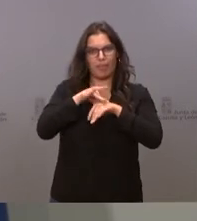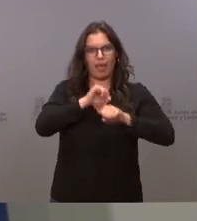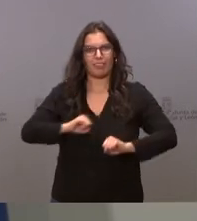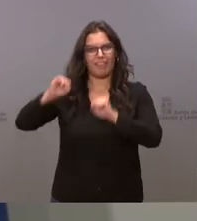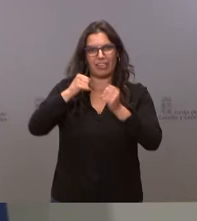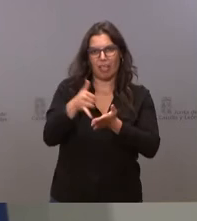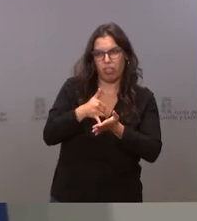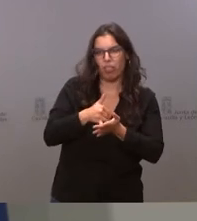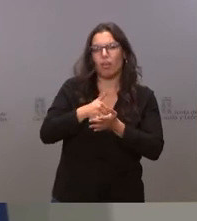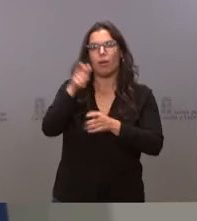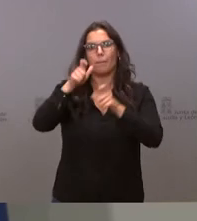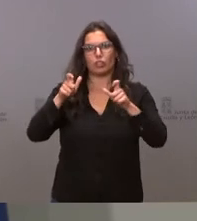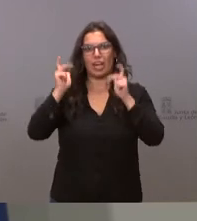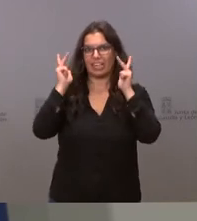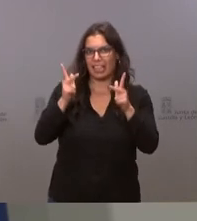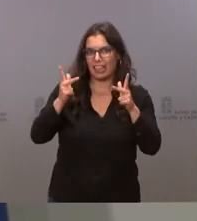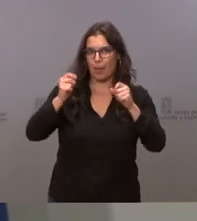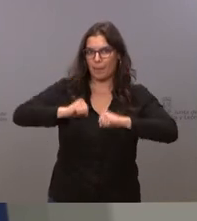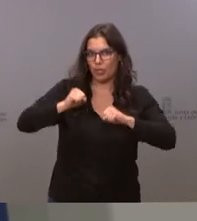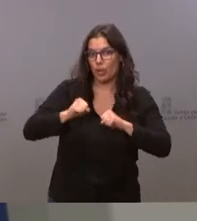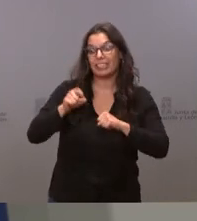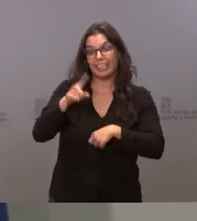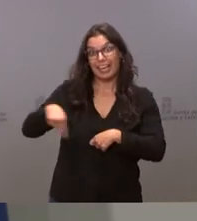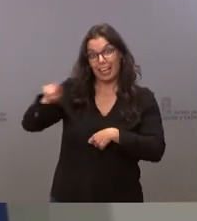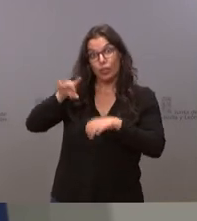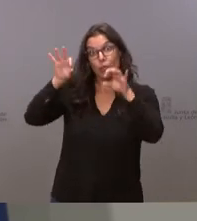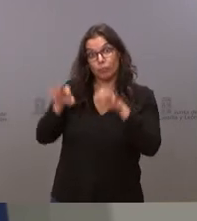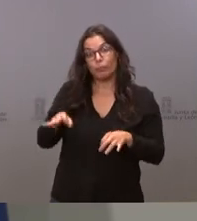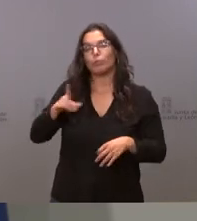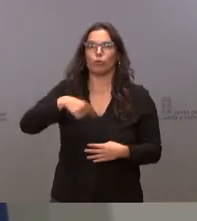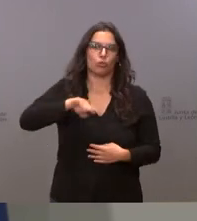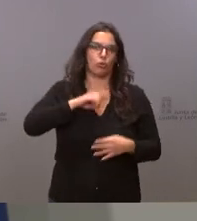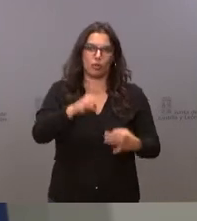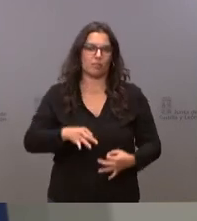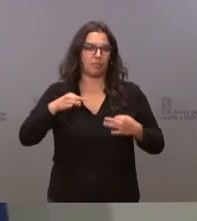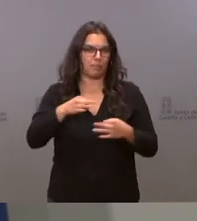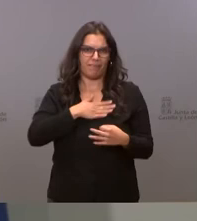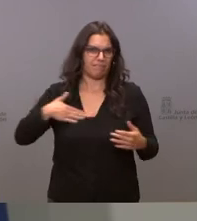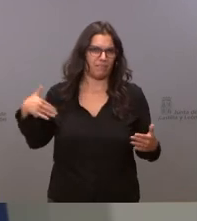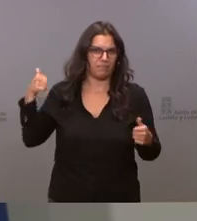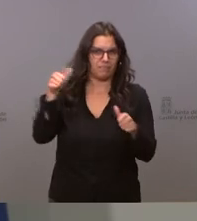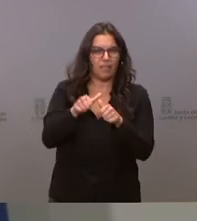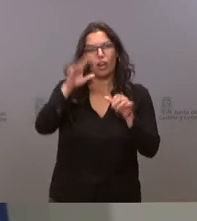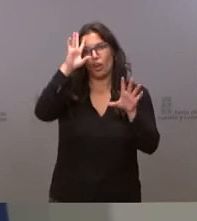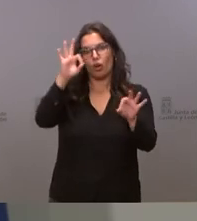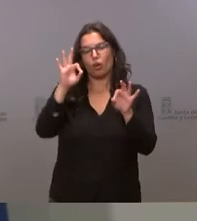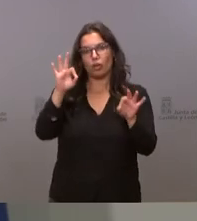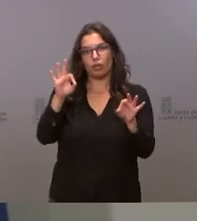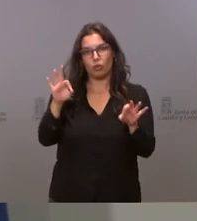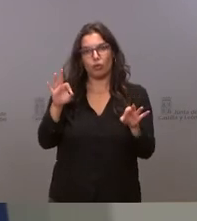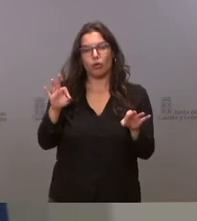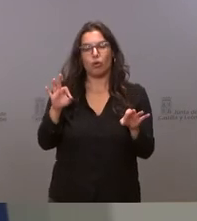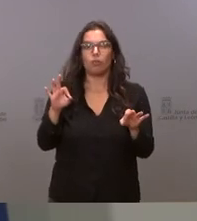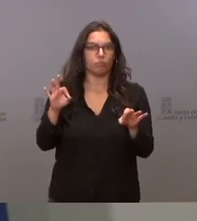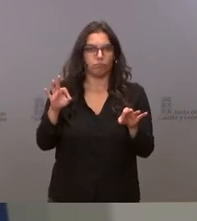institucionalizados y nuestra intención como ha sido siempre durante la campaña de vacunación es naturalmente como no puede ser de otra